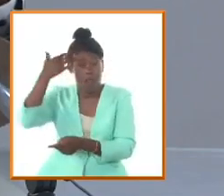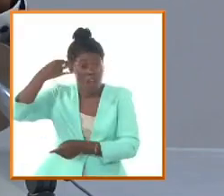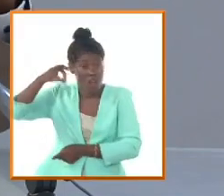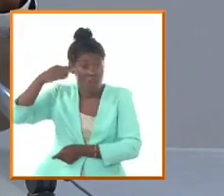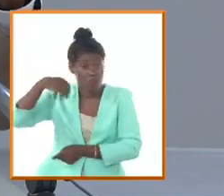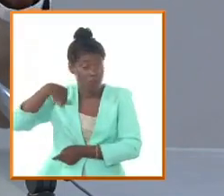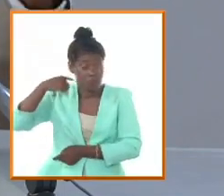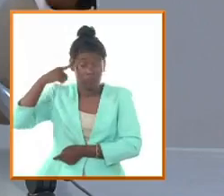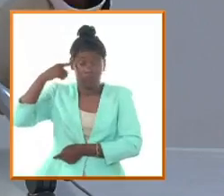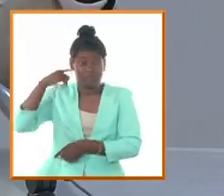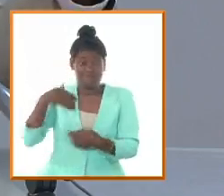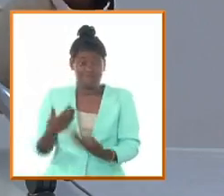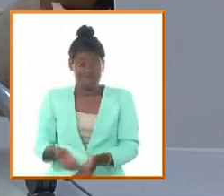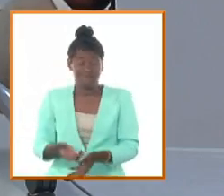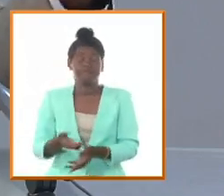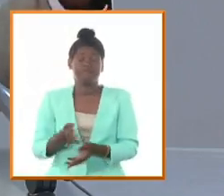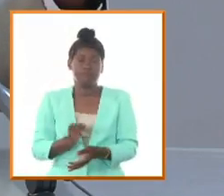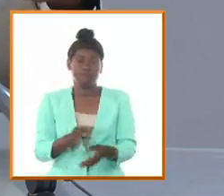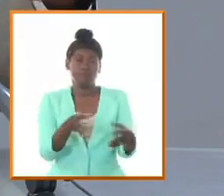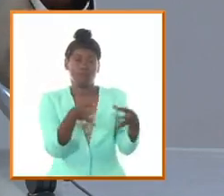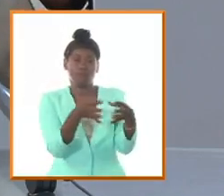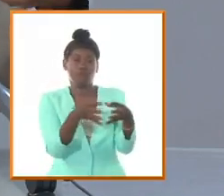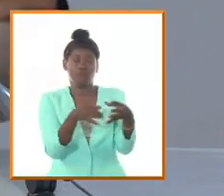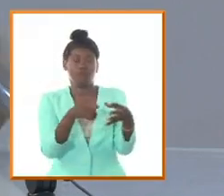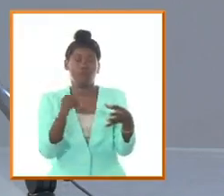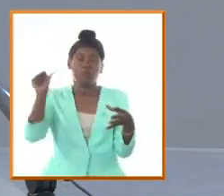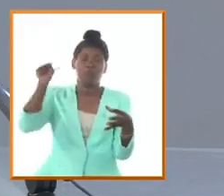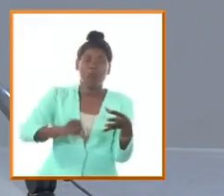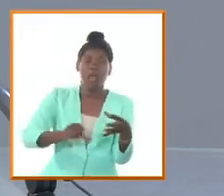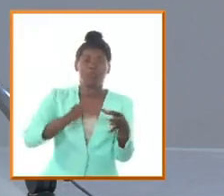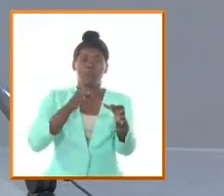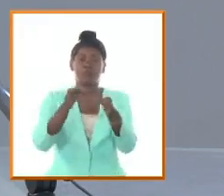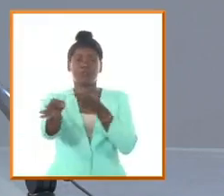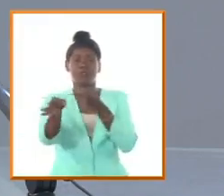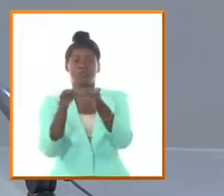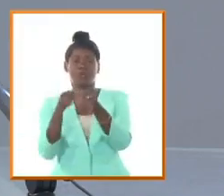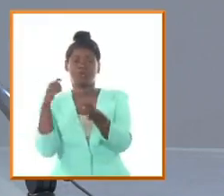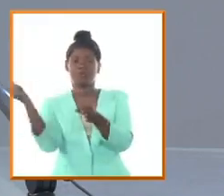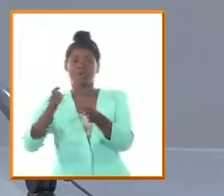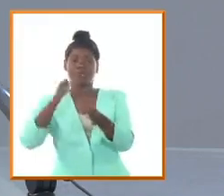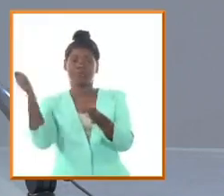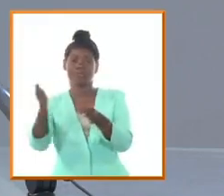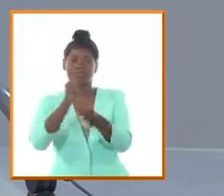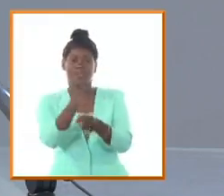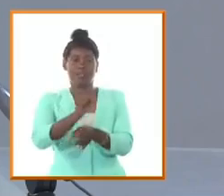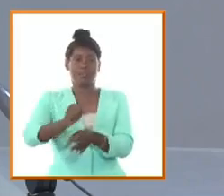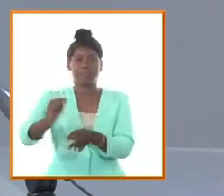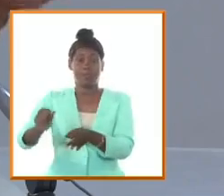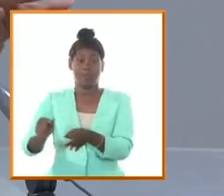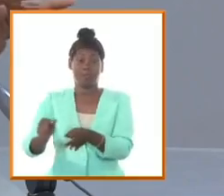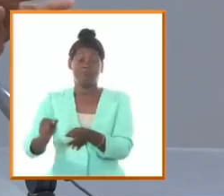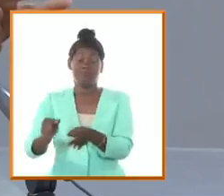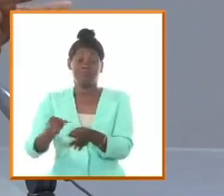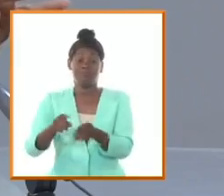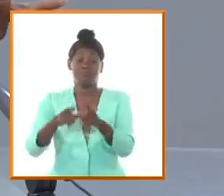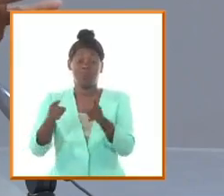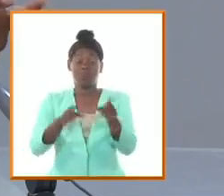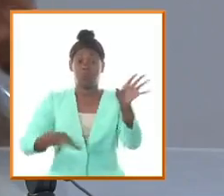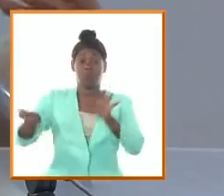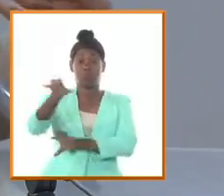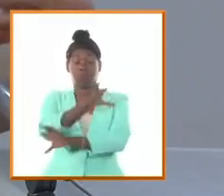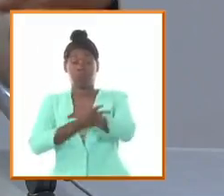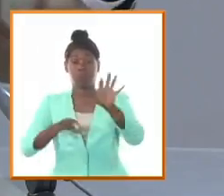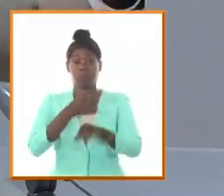Céspedes formaba parte del funcionamiento institucional del manvisado si la cámara representante tenía atribuciones para